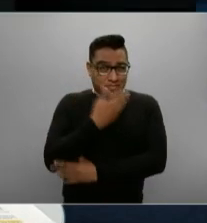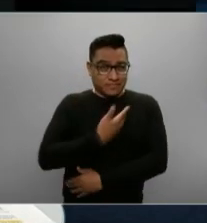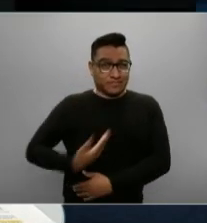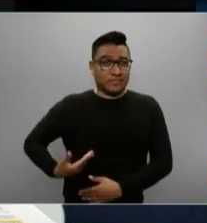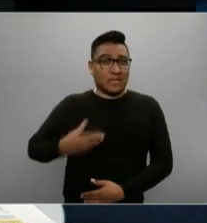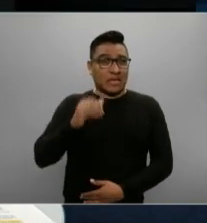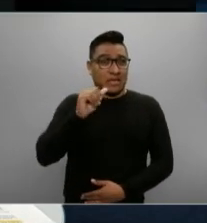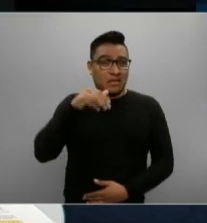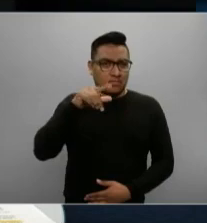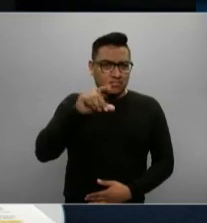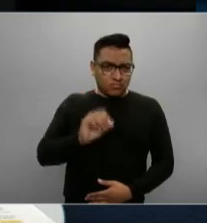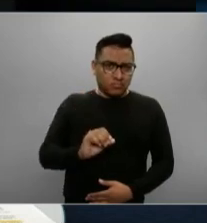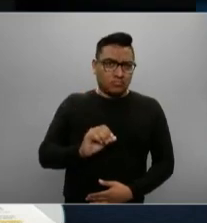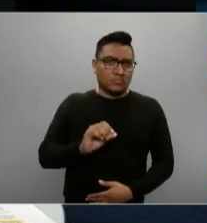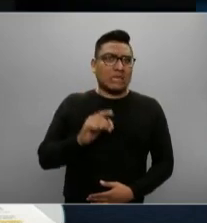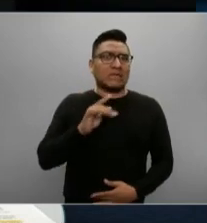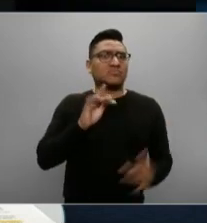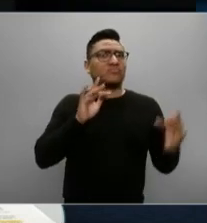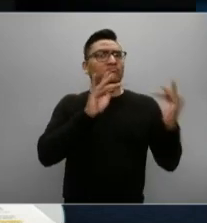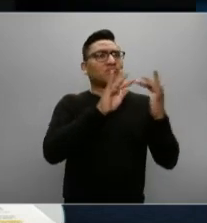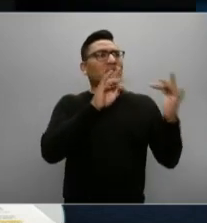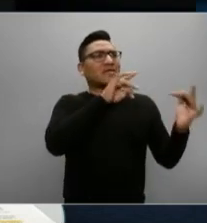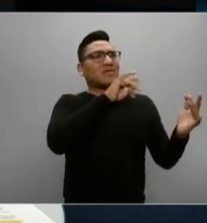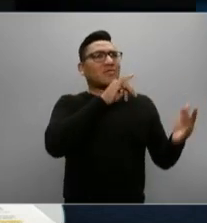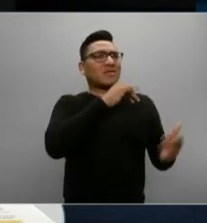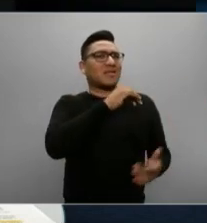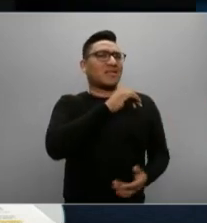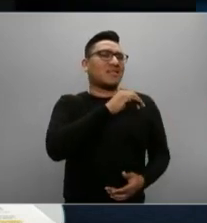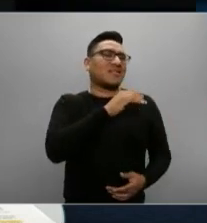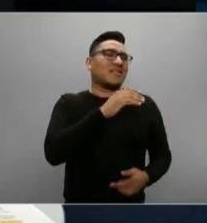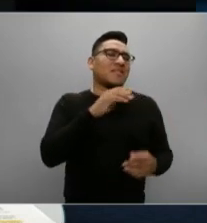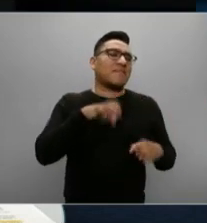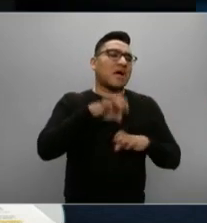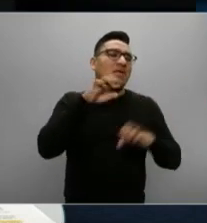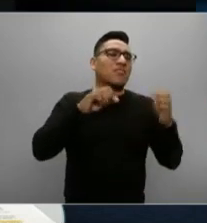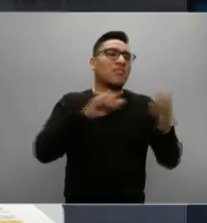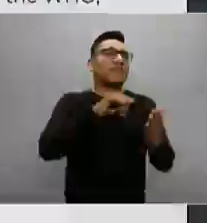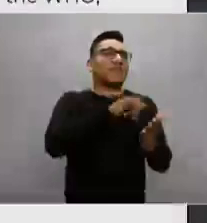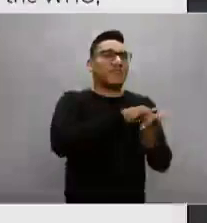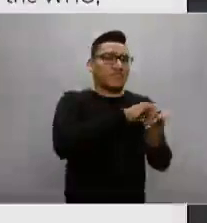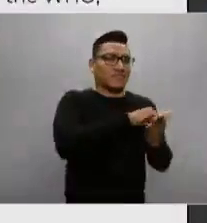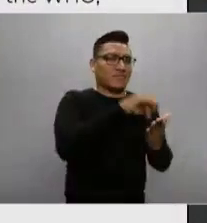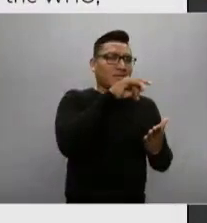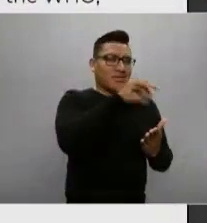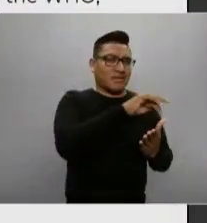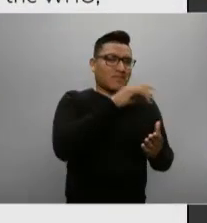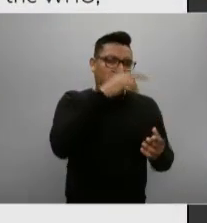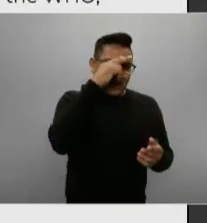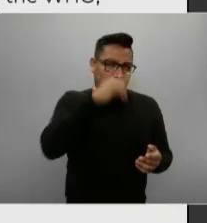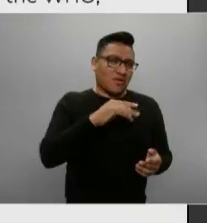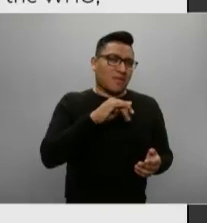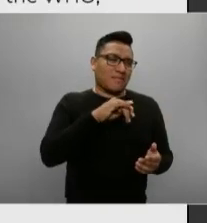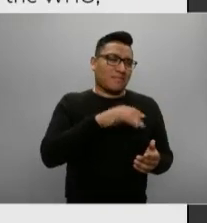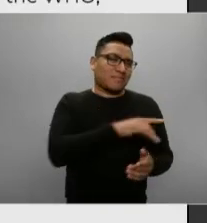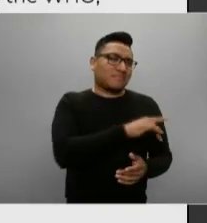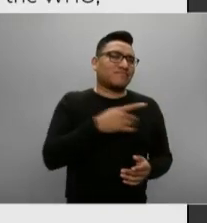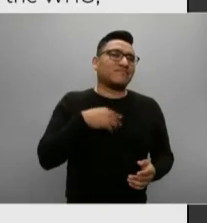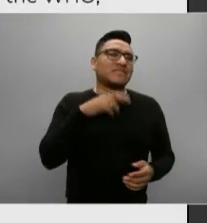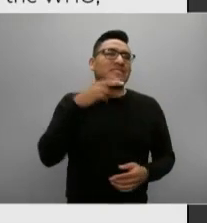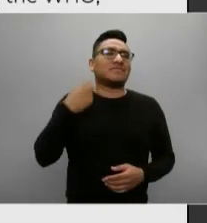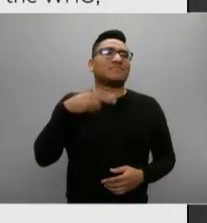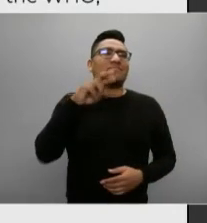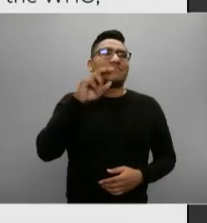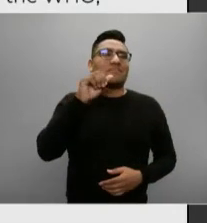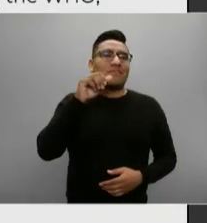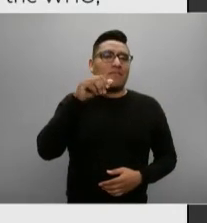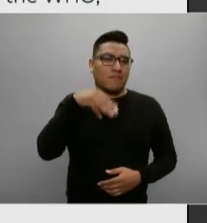realizó un enlace virtual hasta Nueva York con el embajador de México ante las Naciones Unidas, el doctor Juan Ramón de la